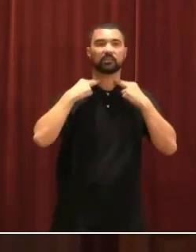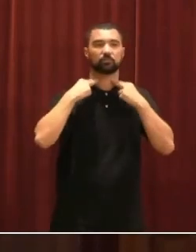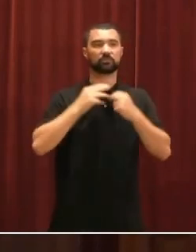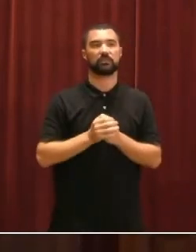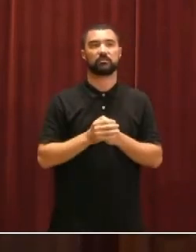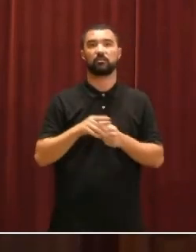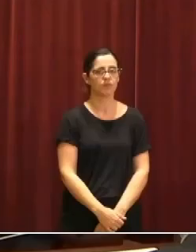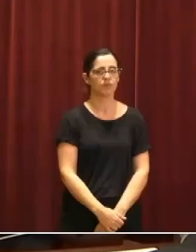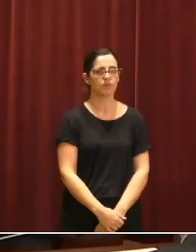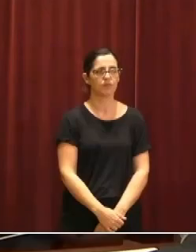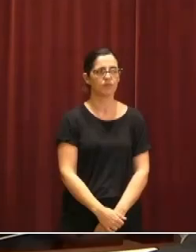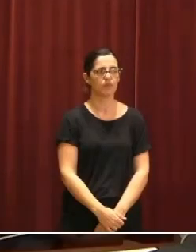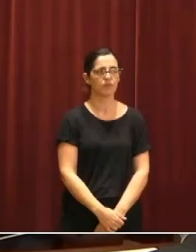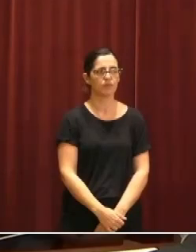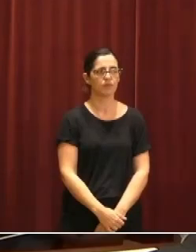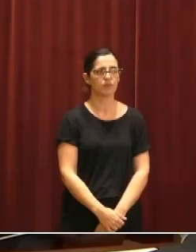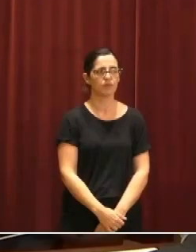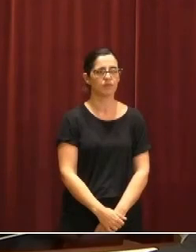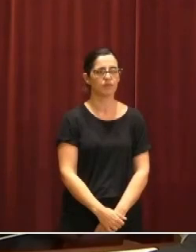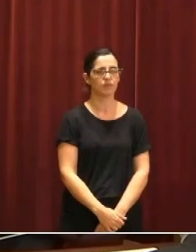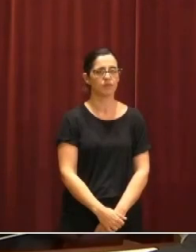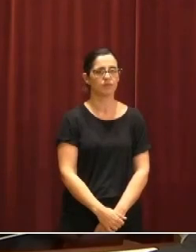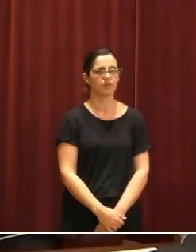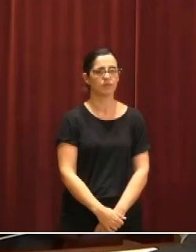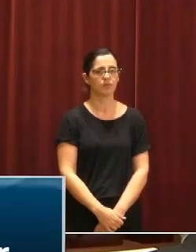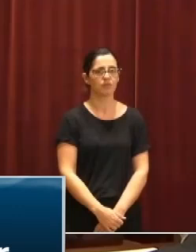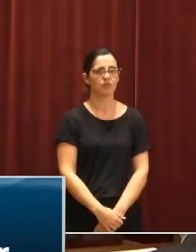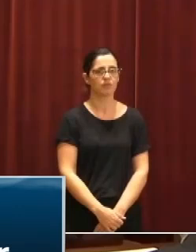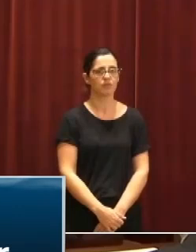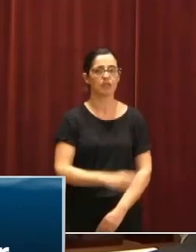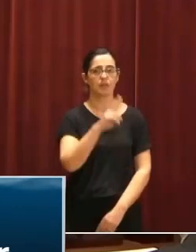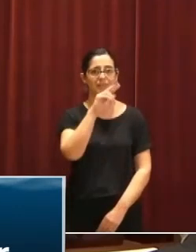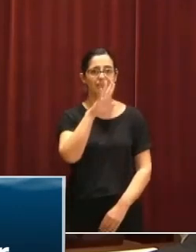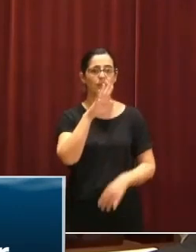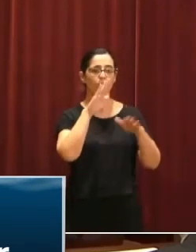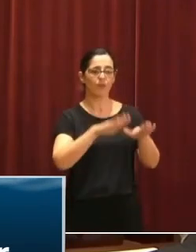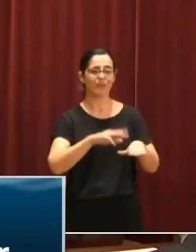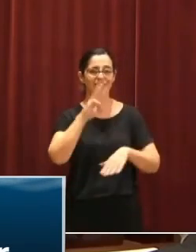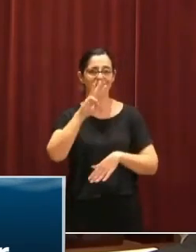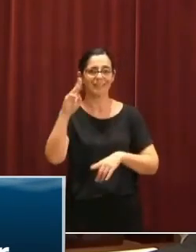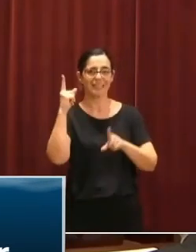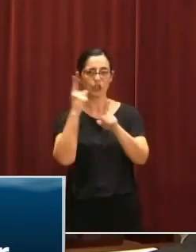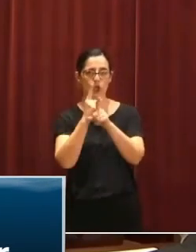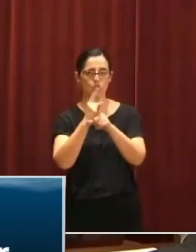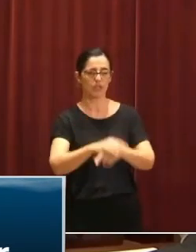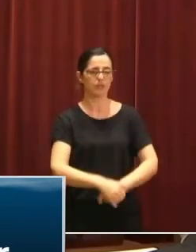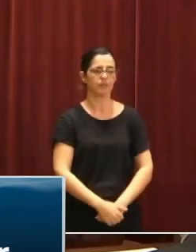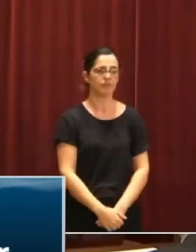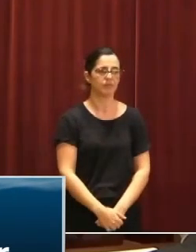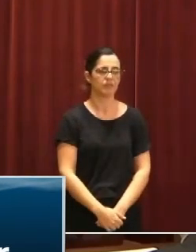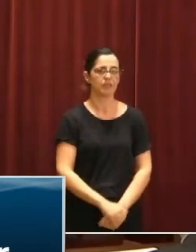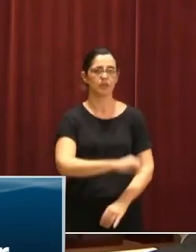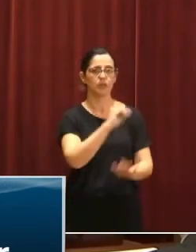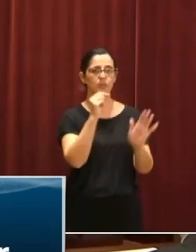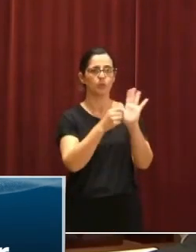neutralidad. Gracias. Así arrancaba esta mañana un nuevo capítulo de las discrepancias que separan radicalmente en el